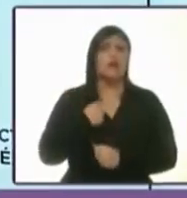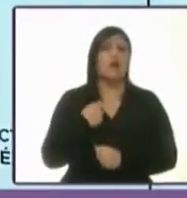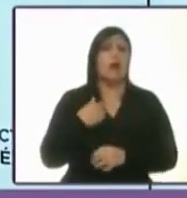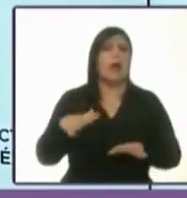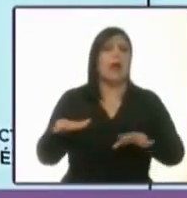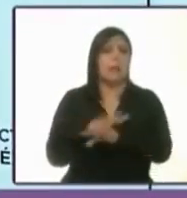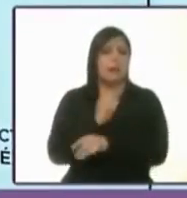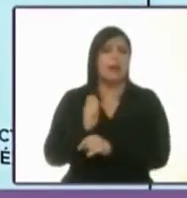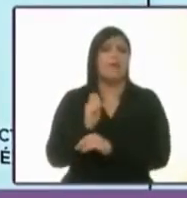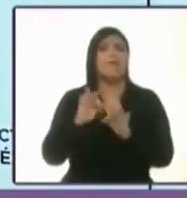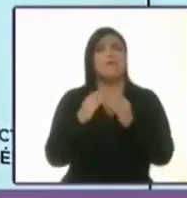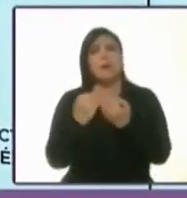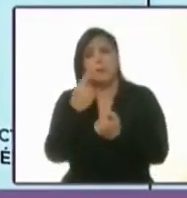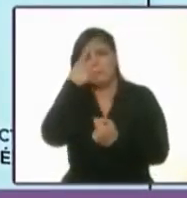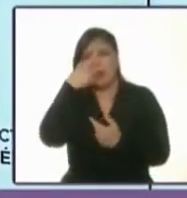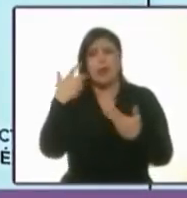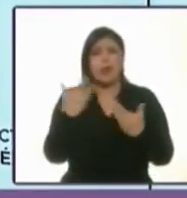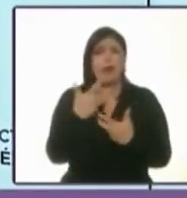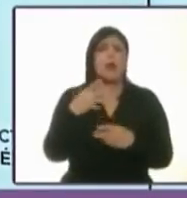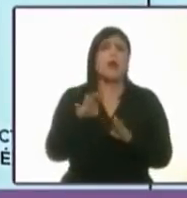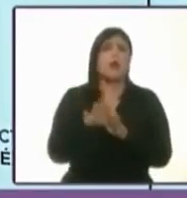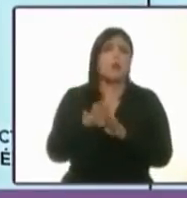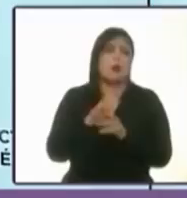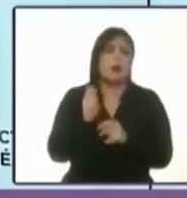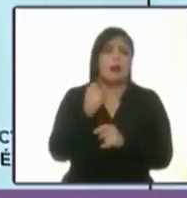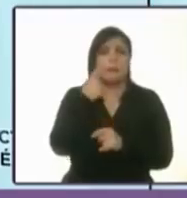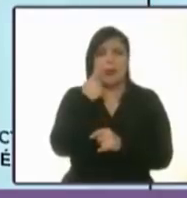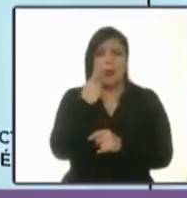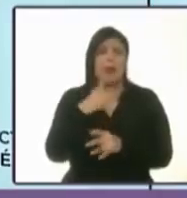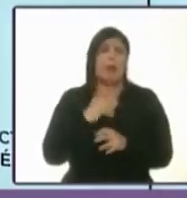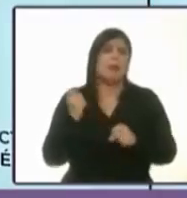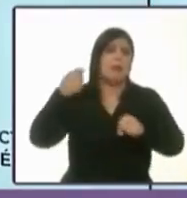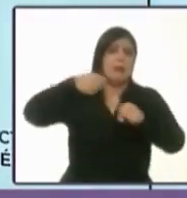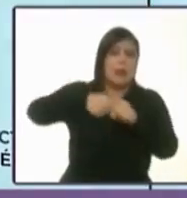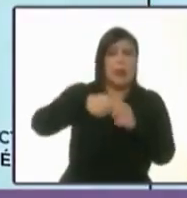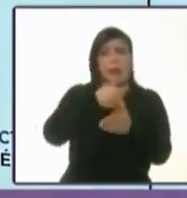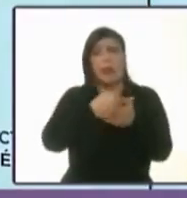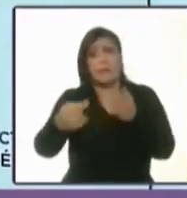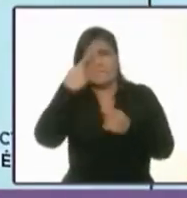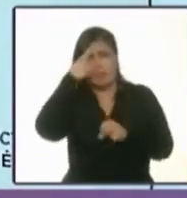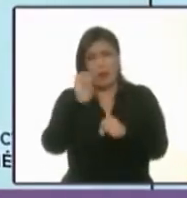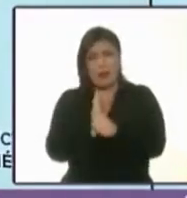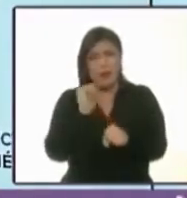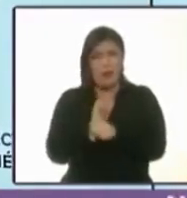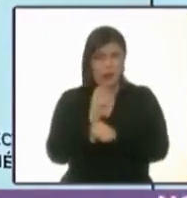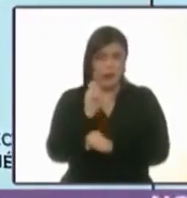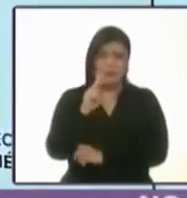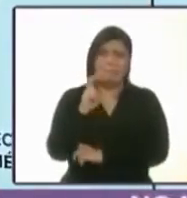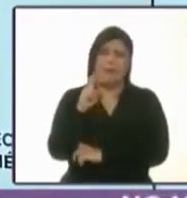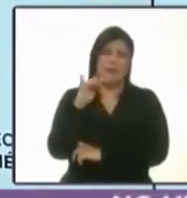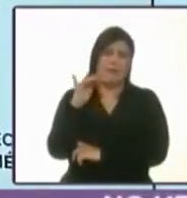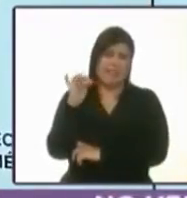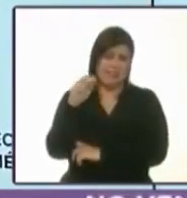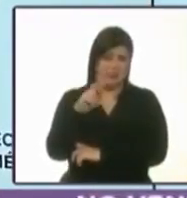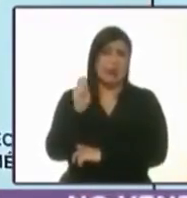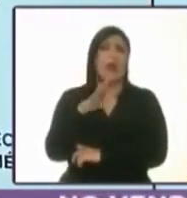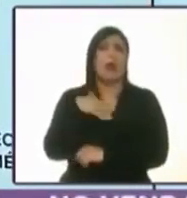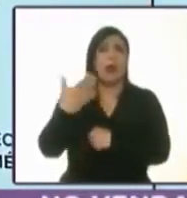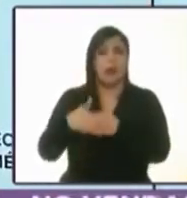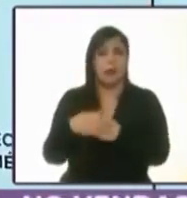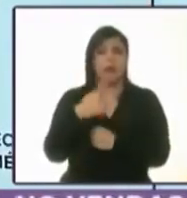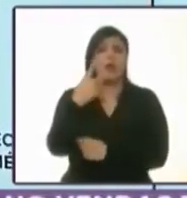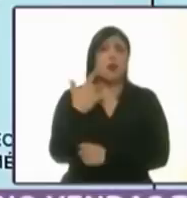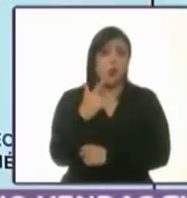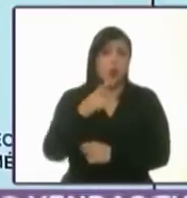método de cómo se hace y cómo nos torturan con la verificación. Hoy la verificación regresa, por cierto, al 2 de